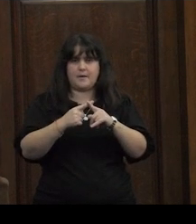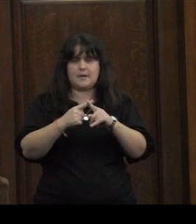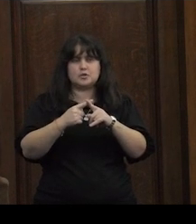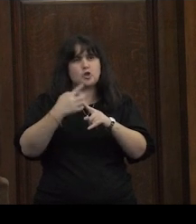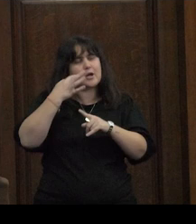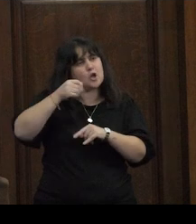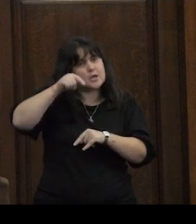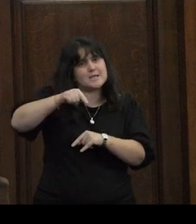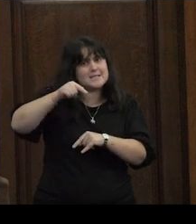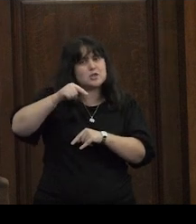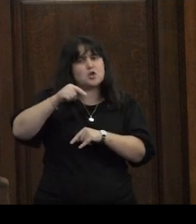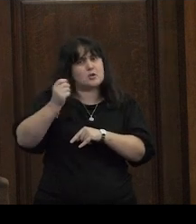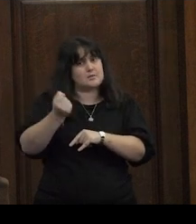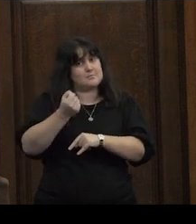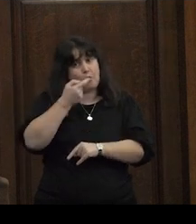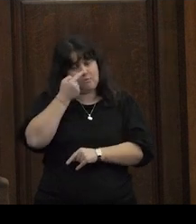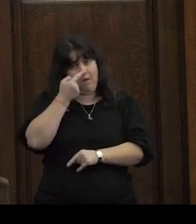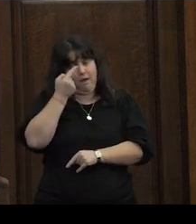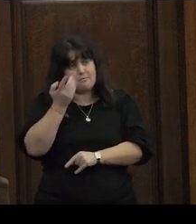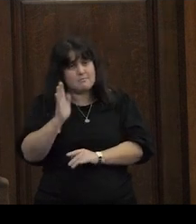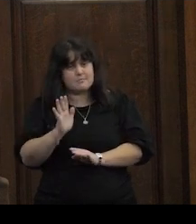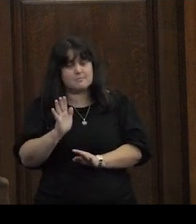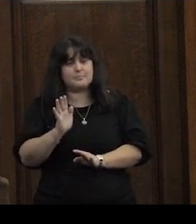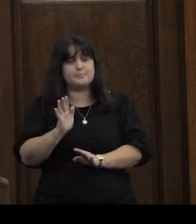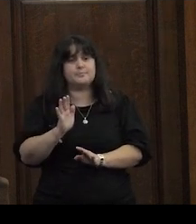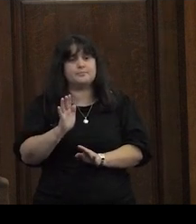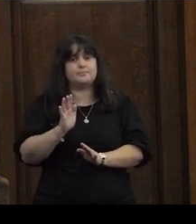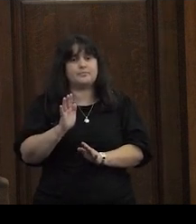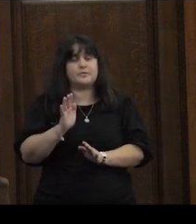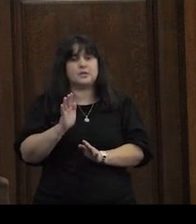que me parece como una nota interesante